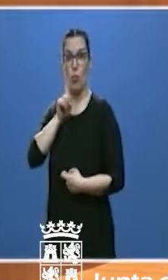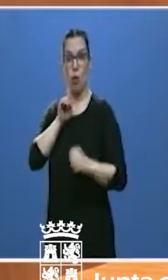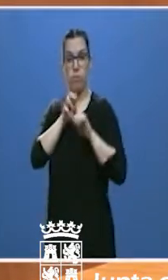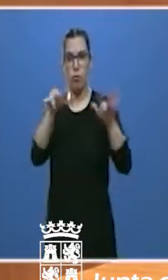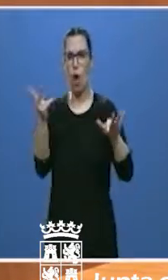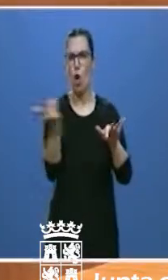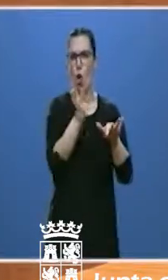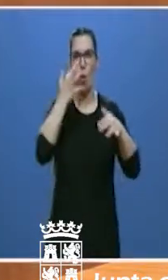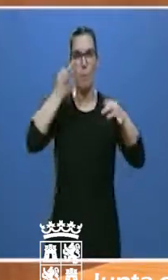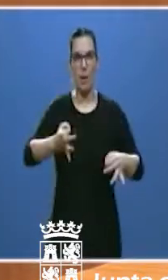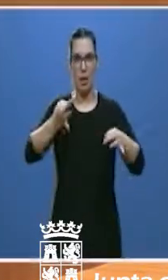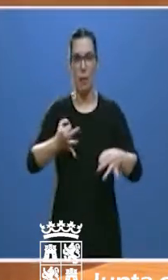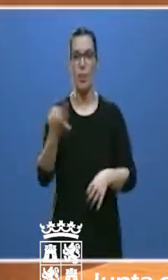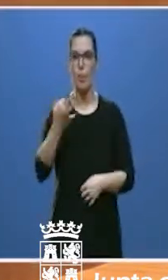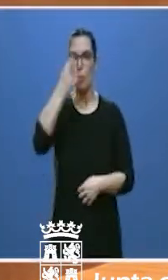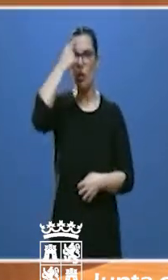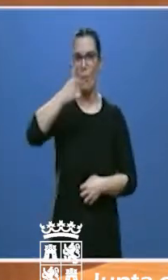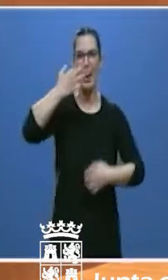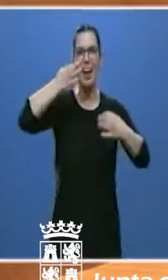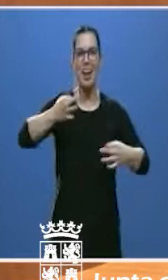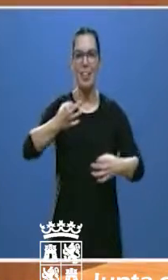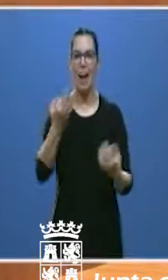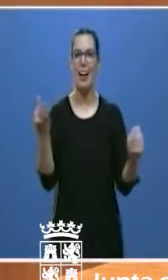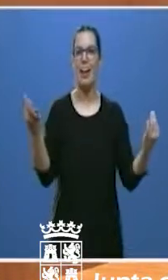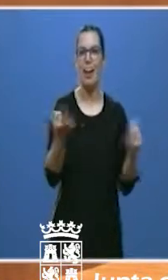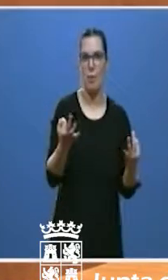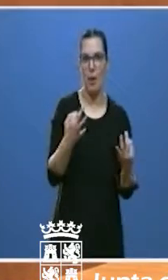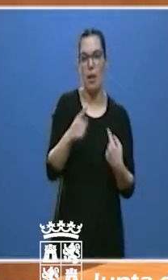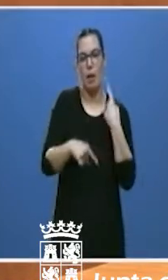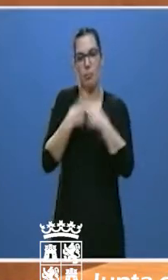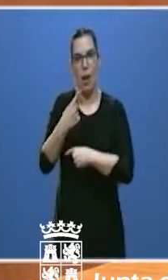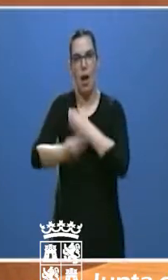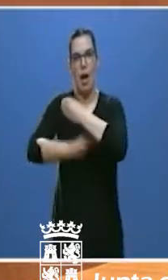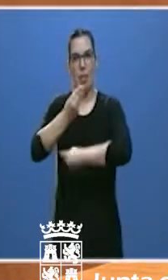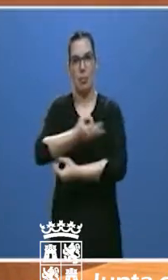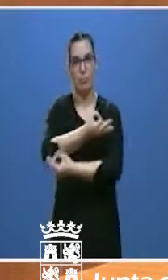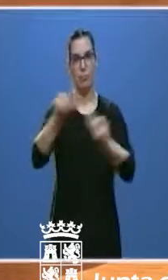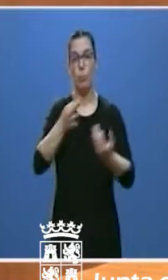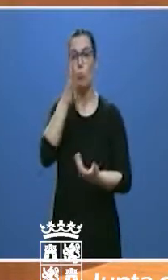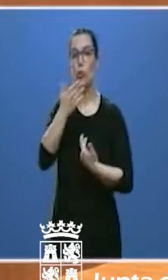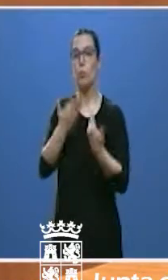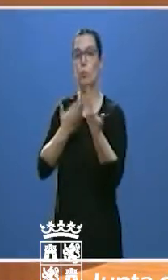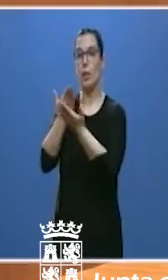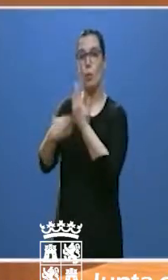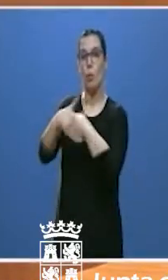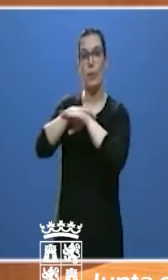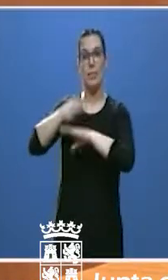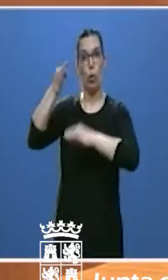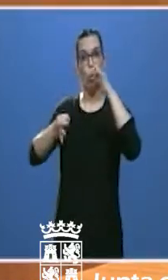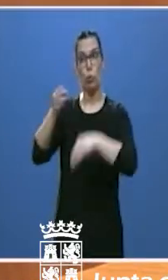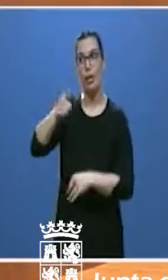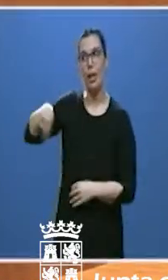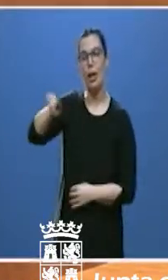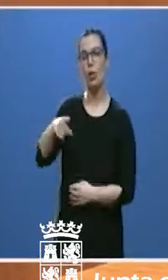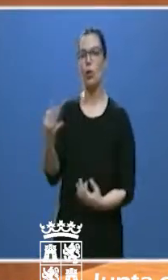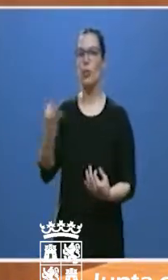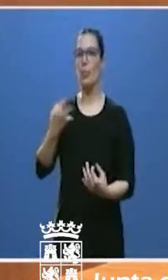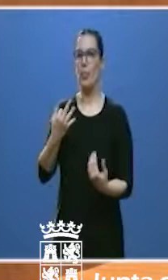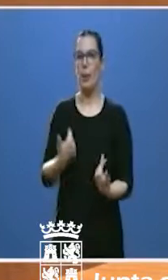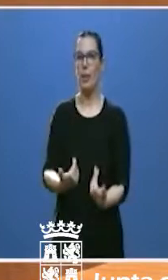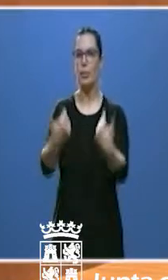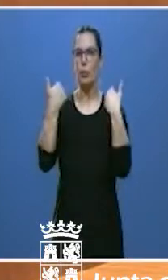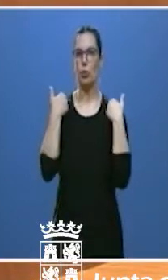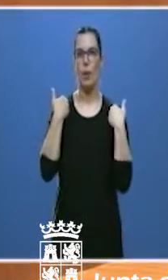y actuar en consecuencia. Por eso pedimos al Ministerio de Justicia que debe gestionar los datos